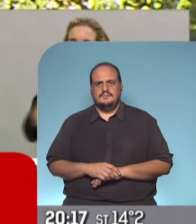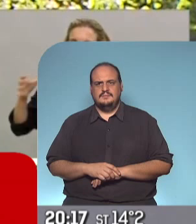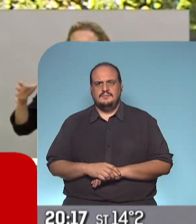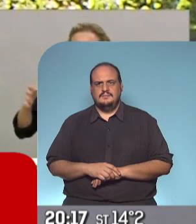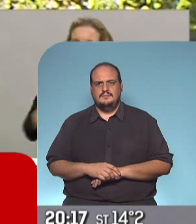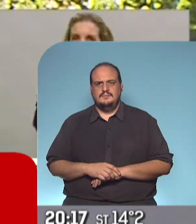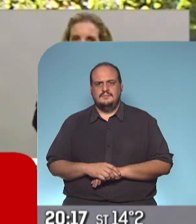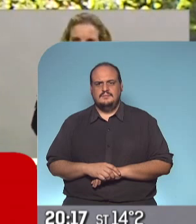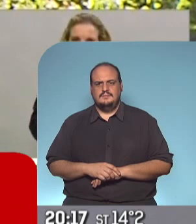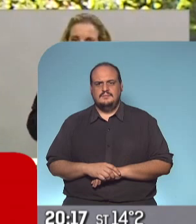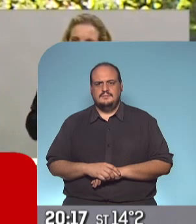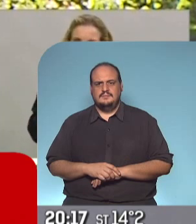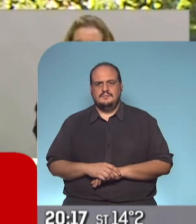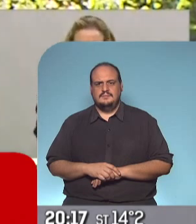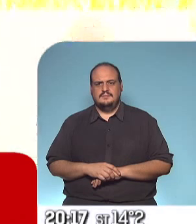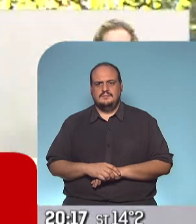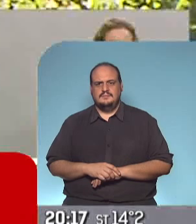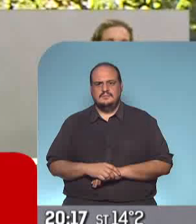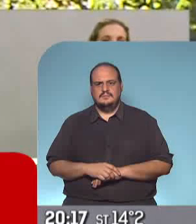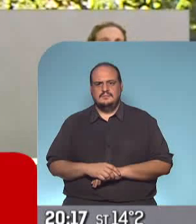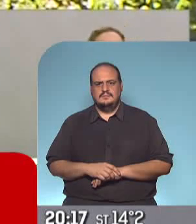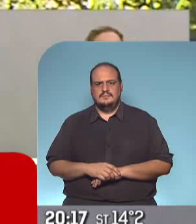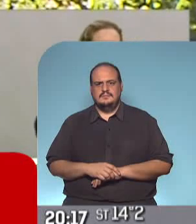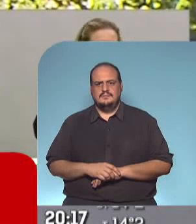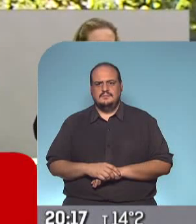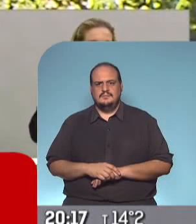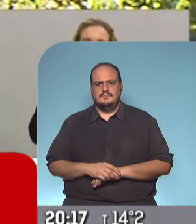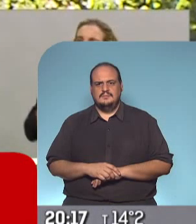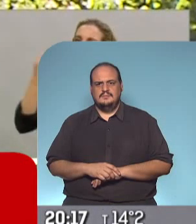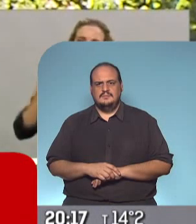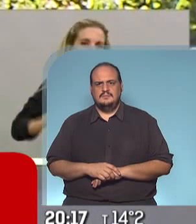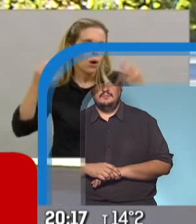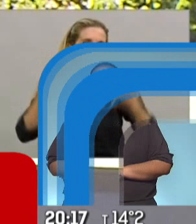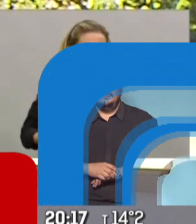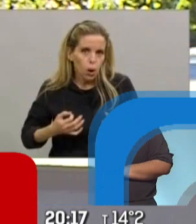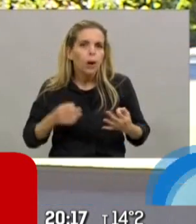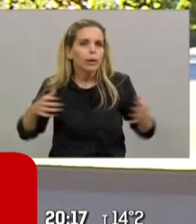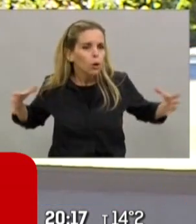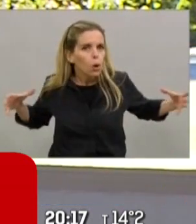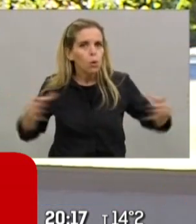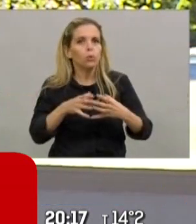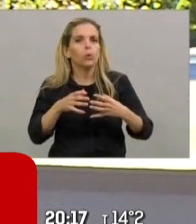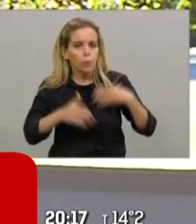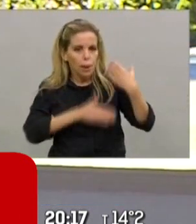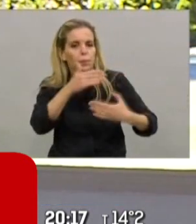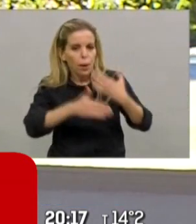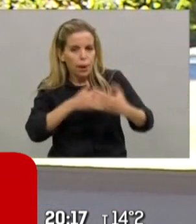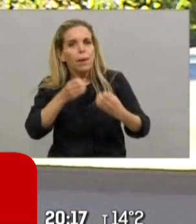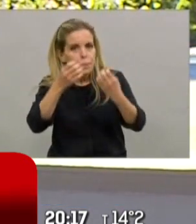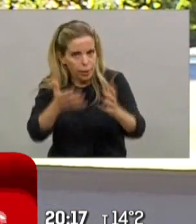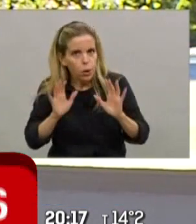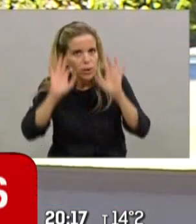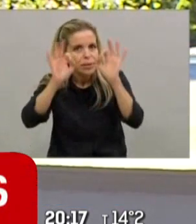y eso es lo que nos va a permitir seguir haciéndolo. Yo estoy convencido de que vamos a salir de esta. O estamos viviendo una situación